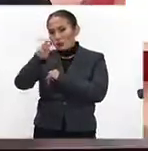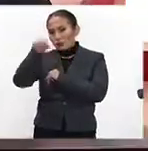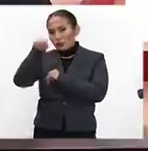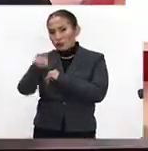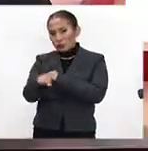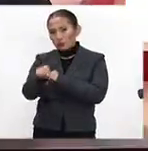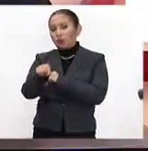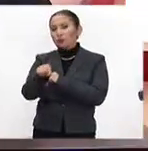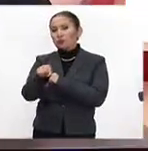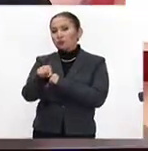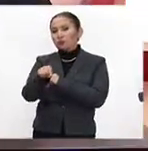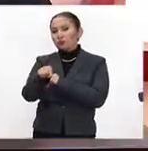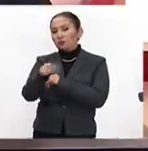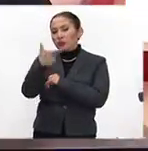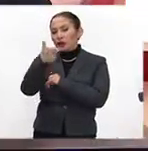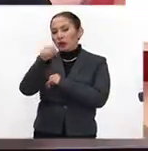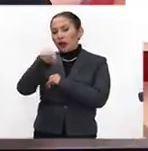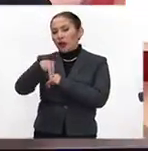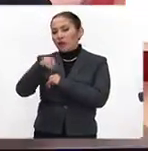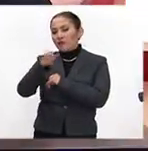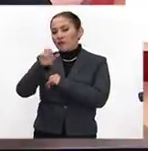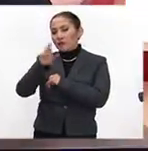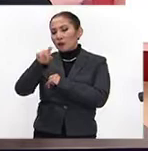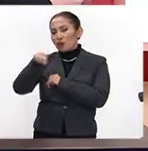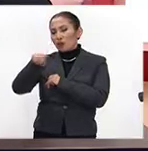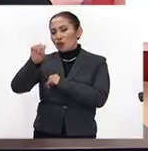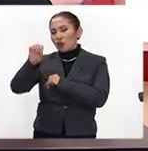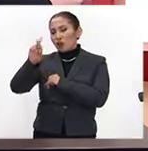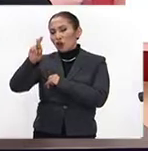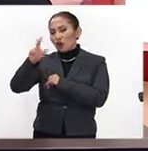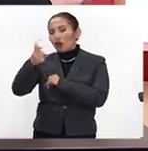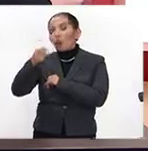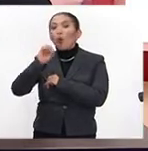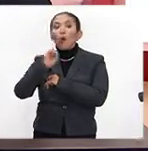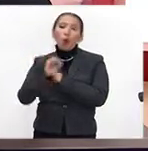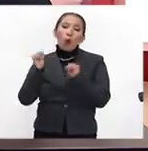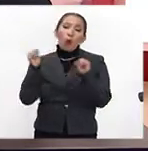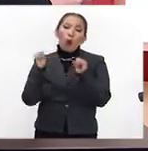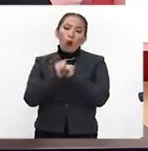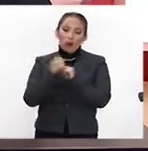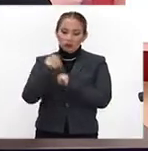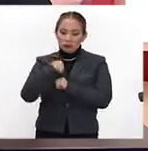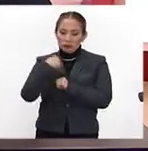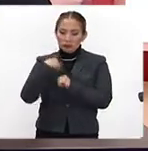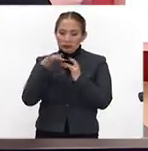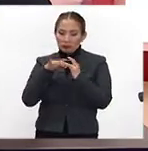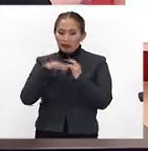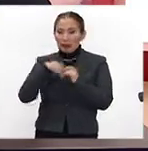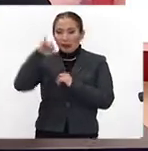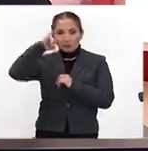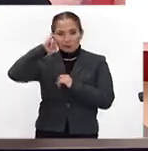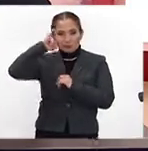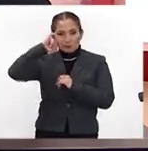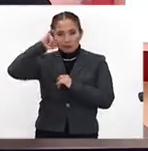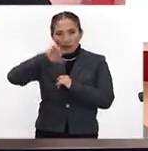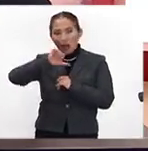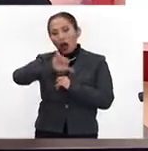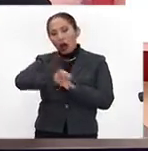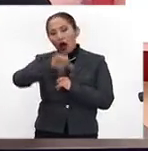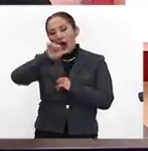.ganfer.org o a través de mi Instagram, que es